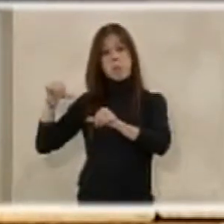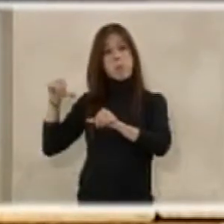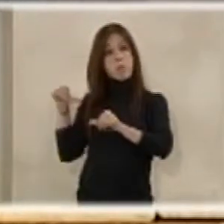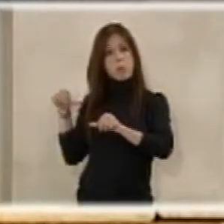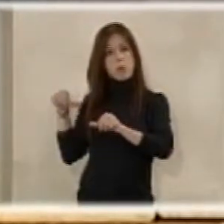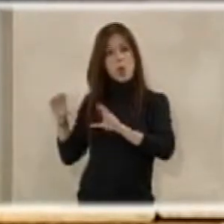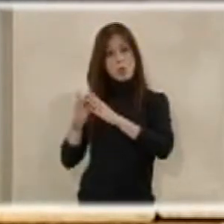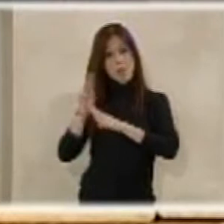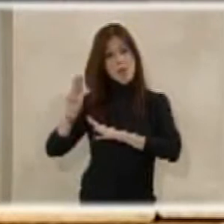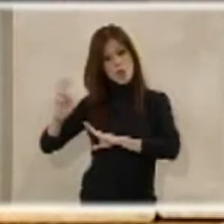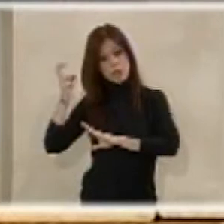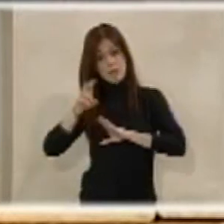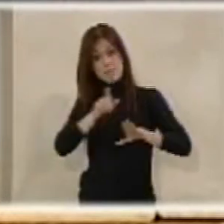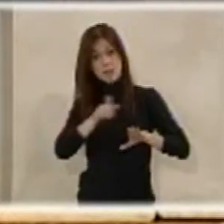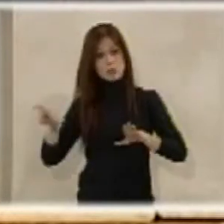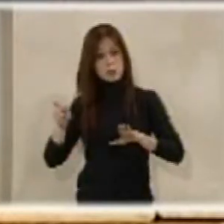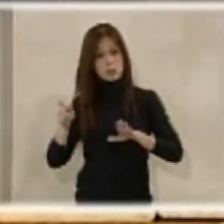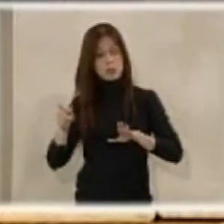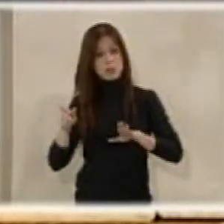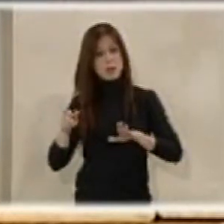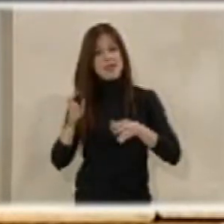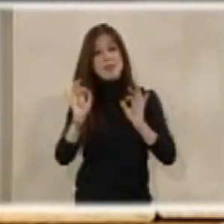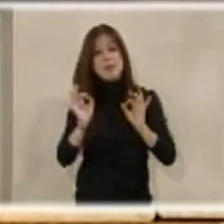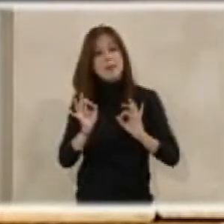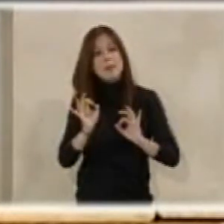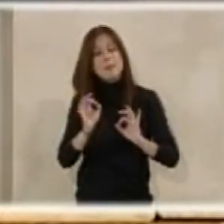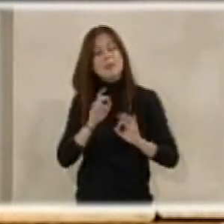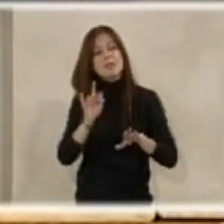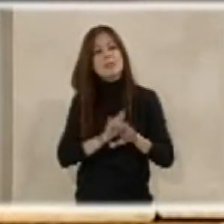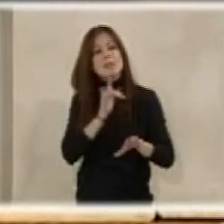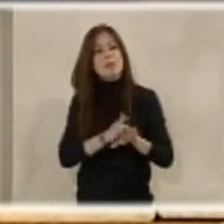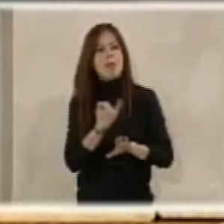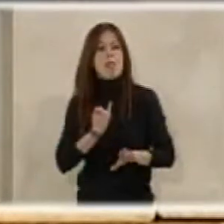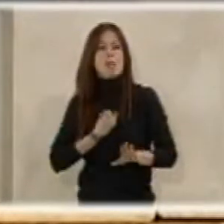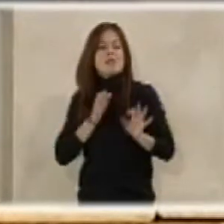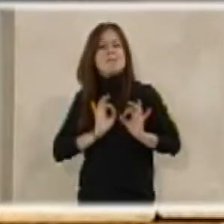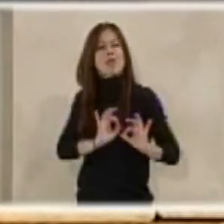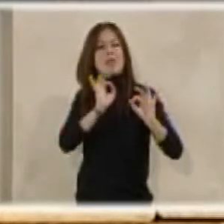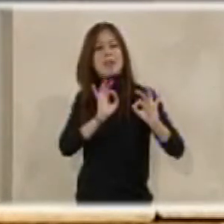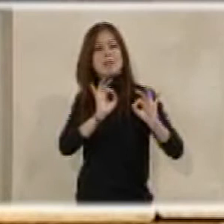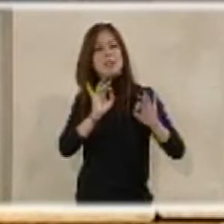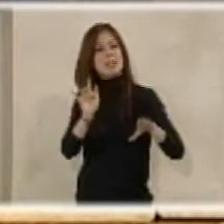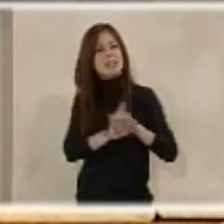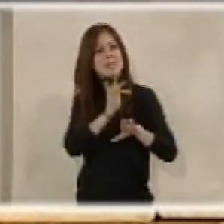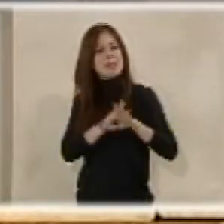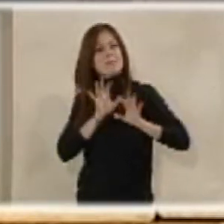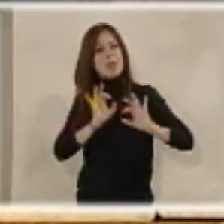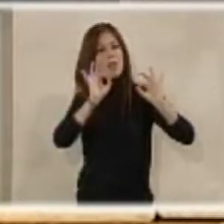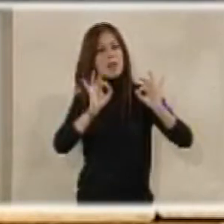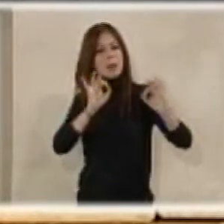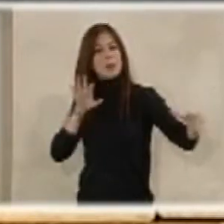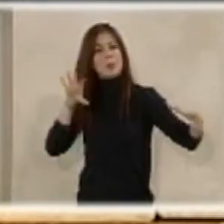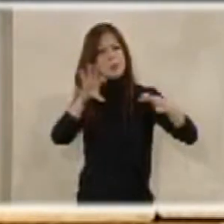a este grupo político, siempre hemos tenido de verdad una sensibilidad especial, una sensibilidad especial